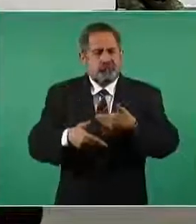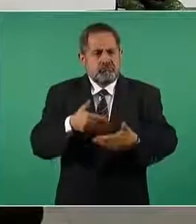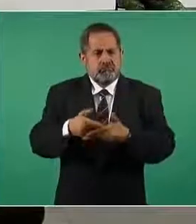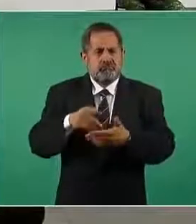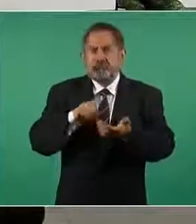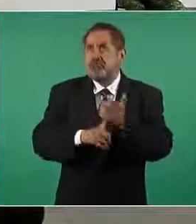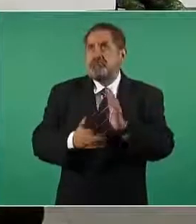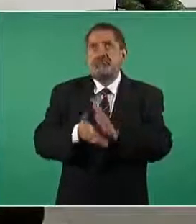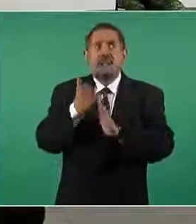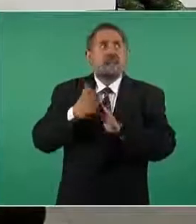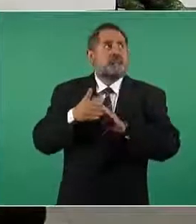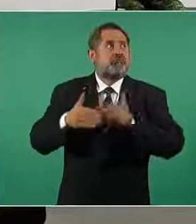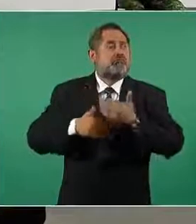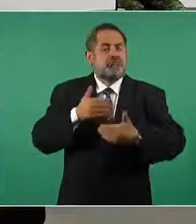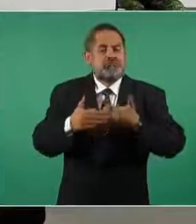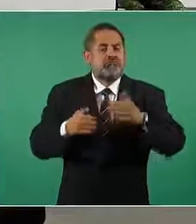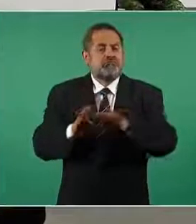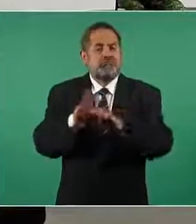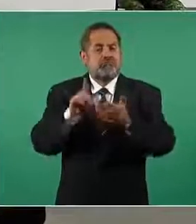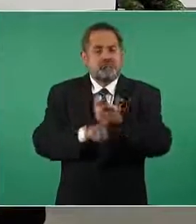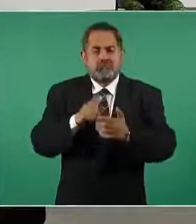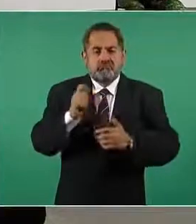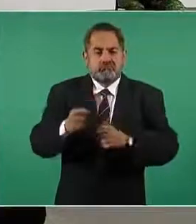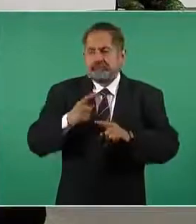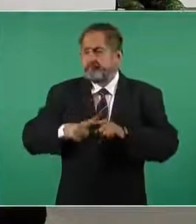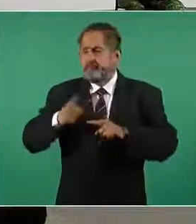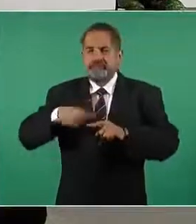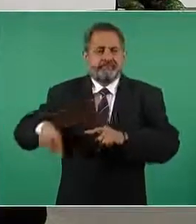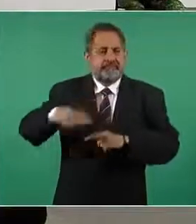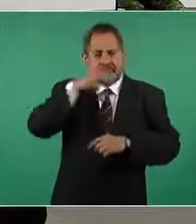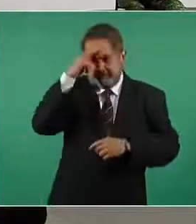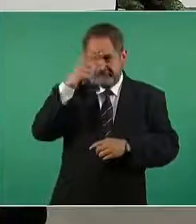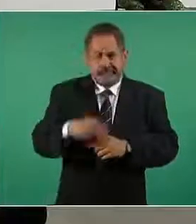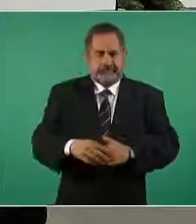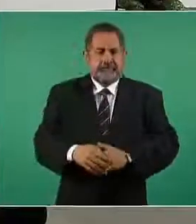complejo aeroportuario para beneficio de todos los mexicanos